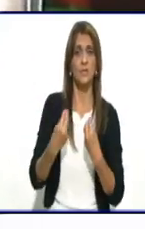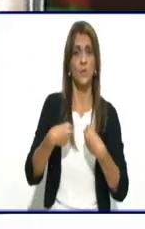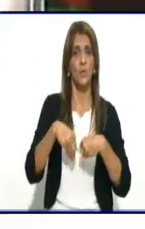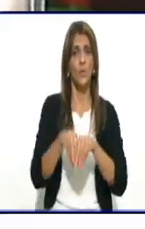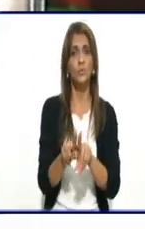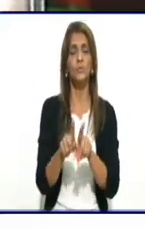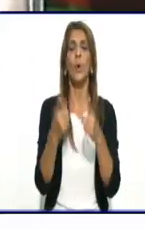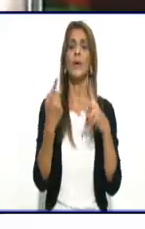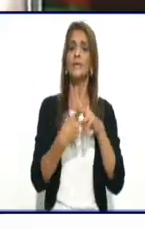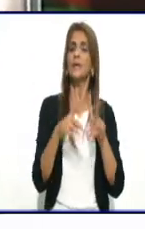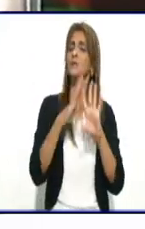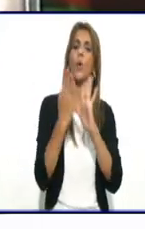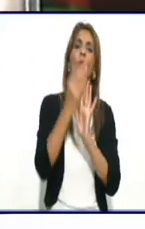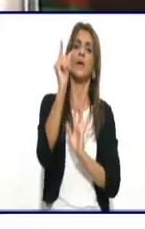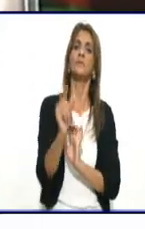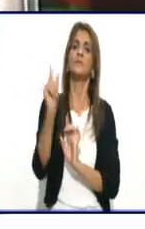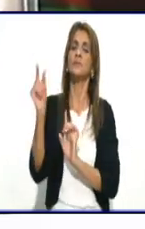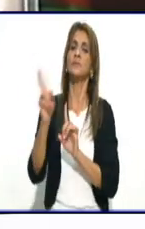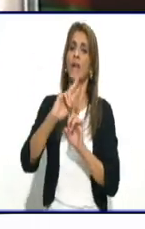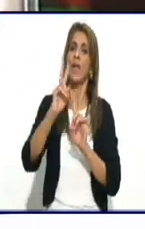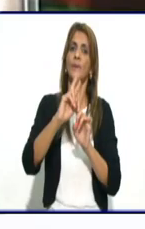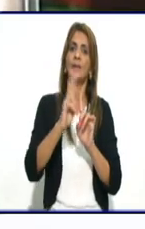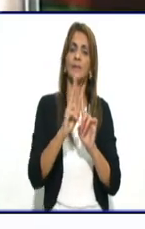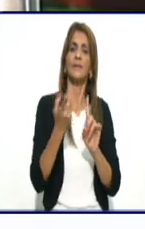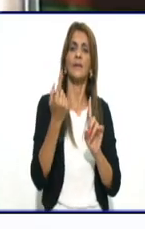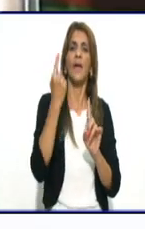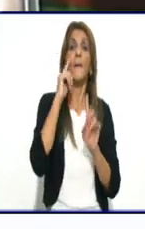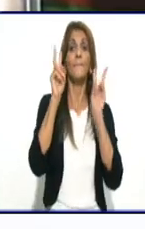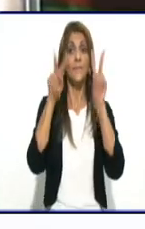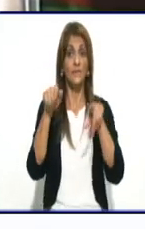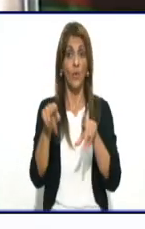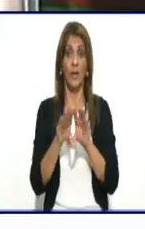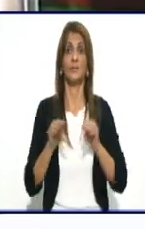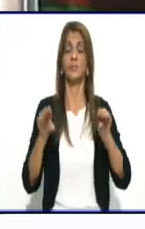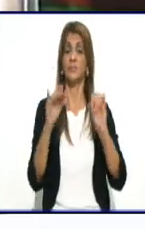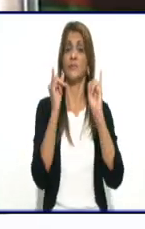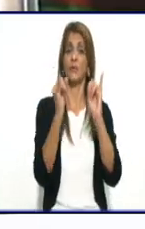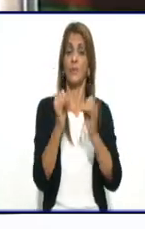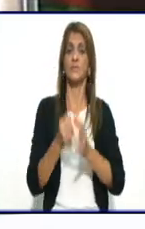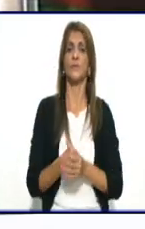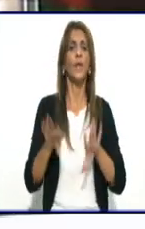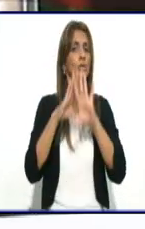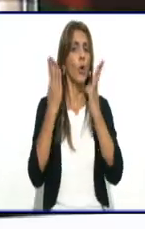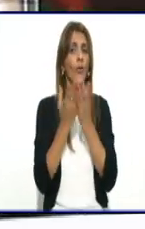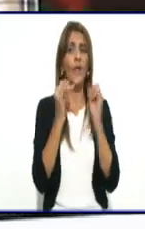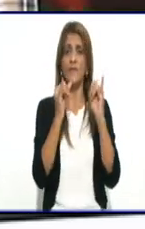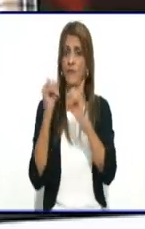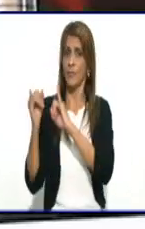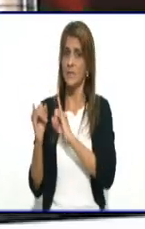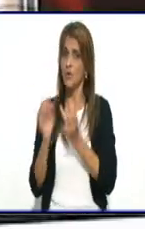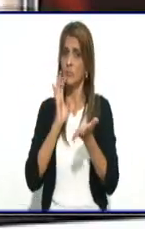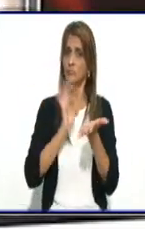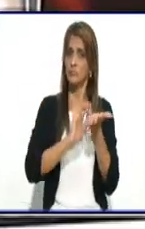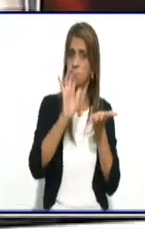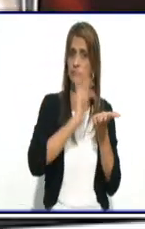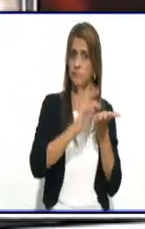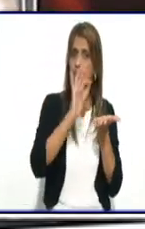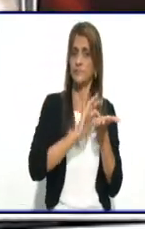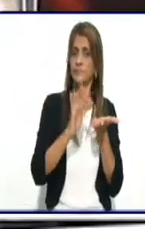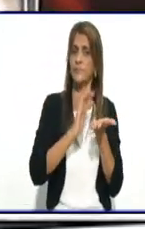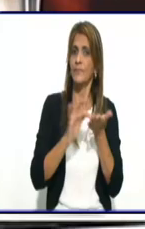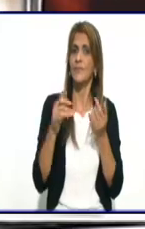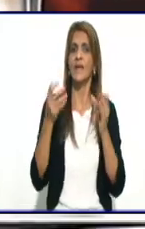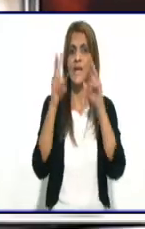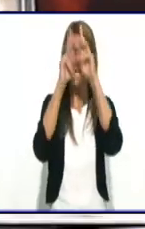nosotros. La información en nuestro sitio web de la CNC Televisión GranMense y también en YouTube con el